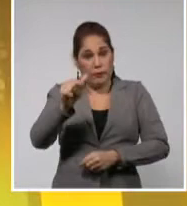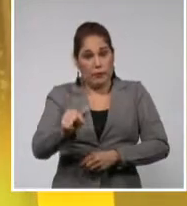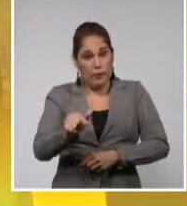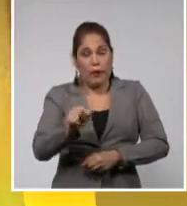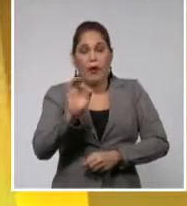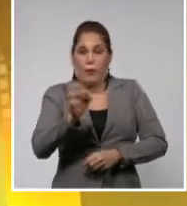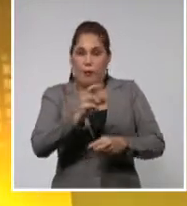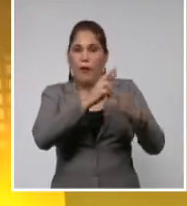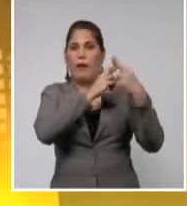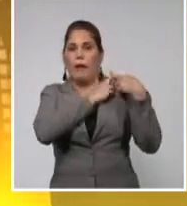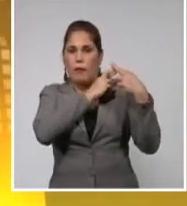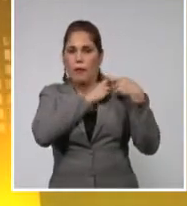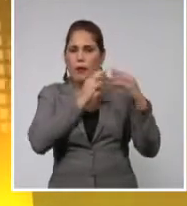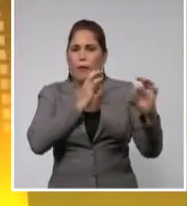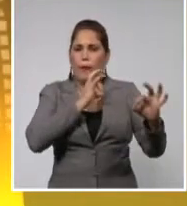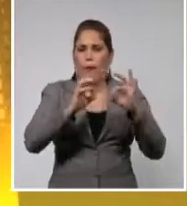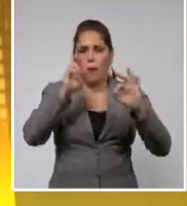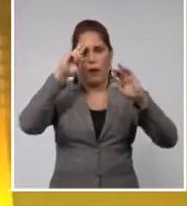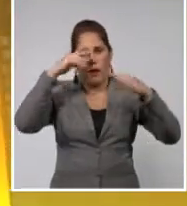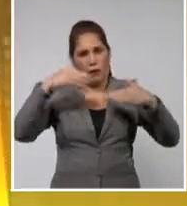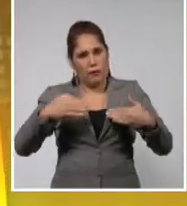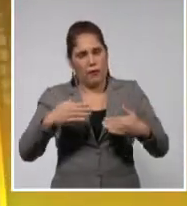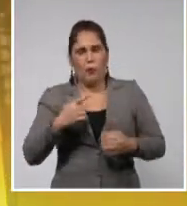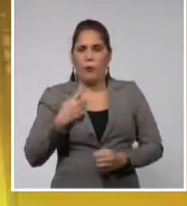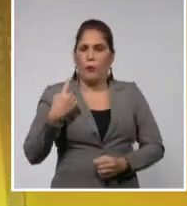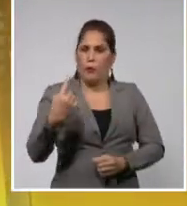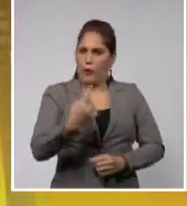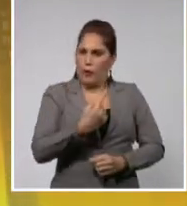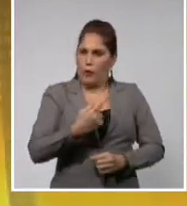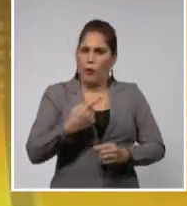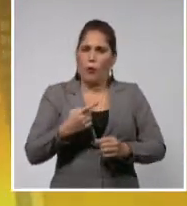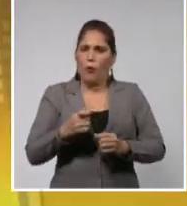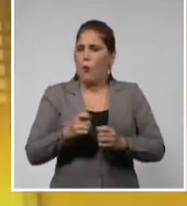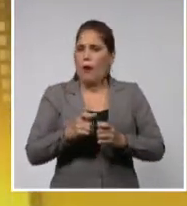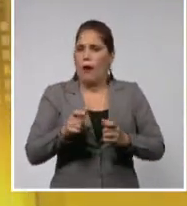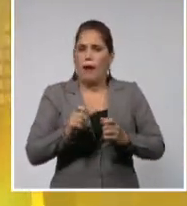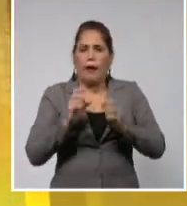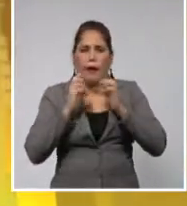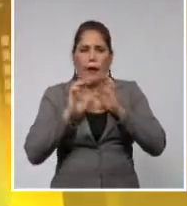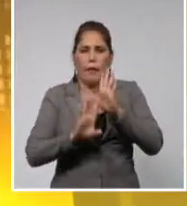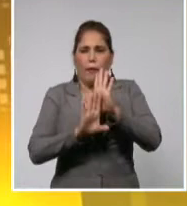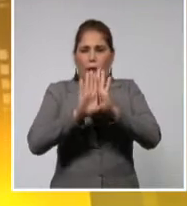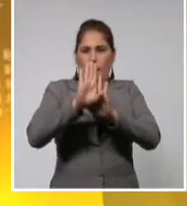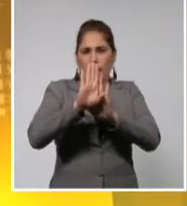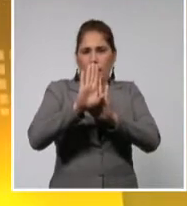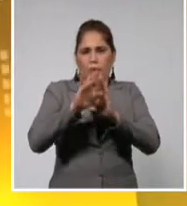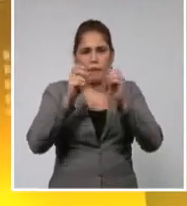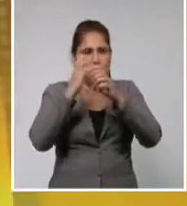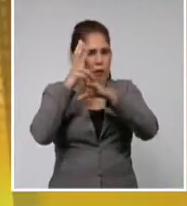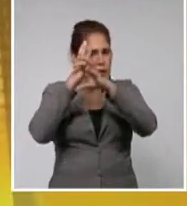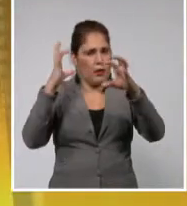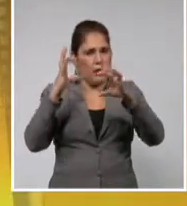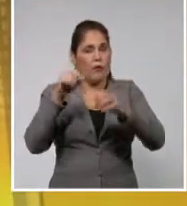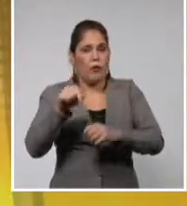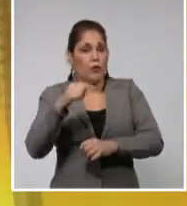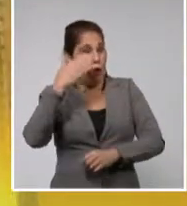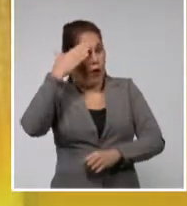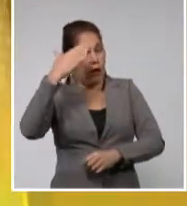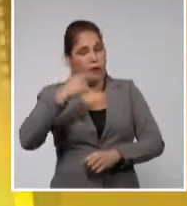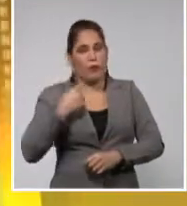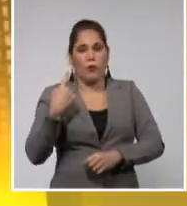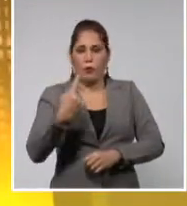son responsables del avance de nuestra ciencia en este momento. Creo que es algo que se agradece mucho